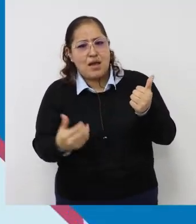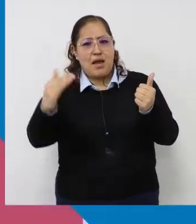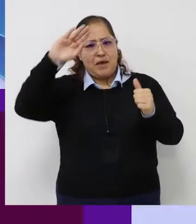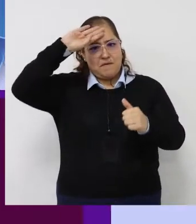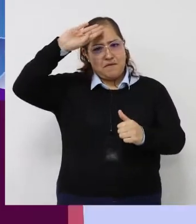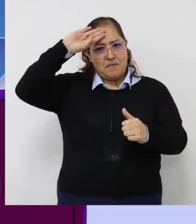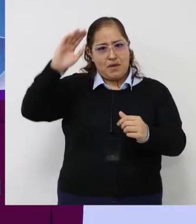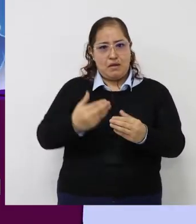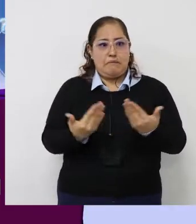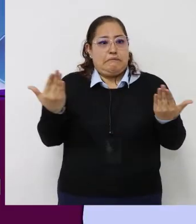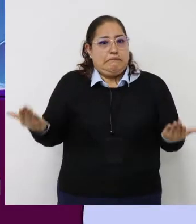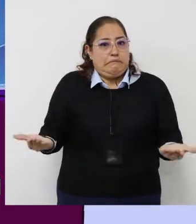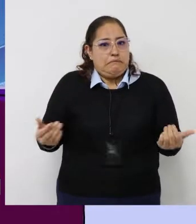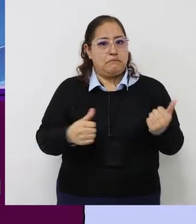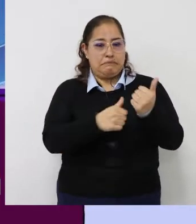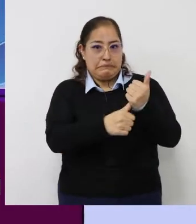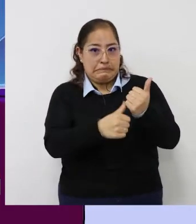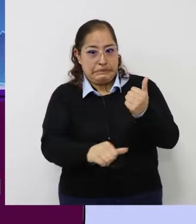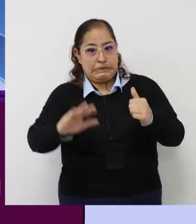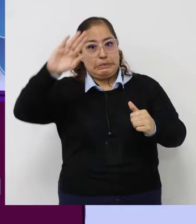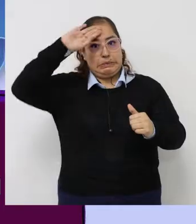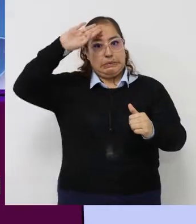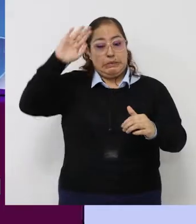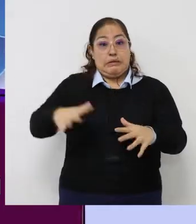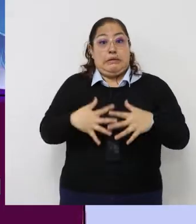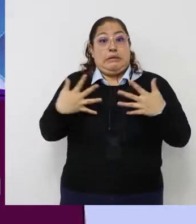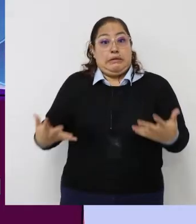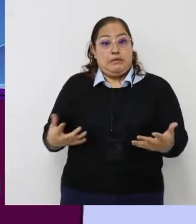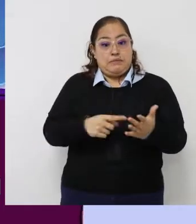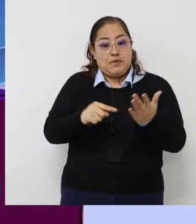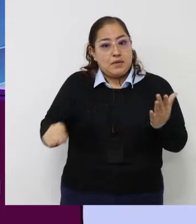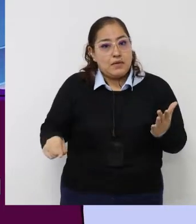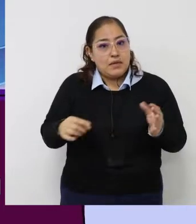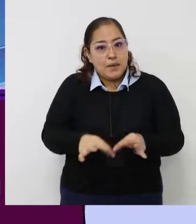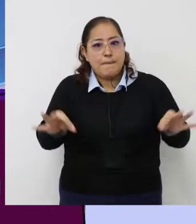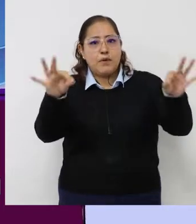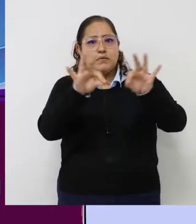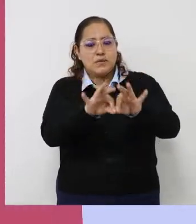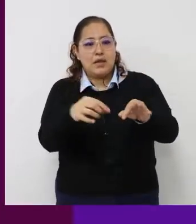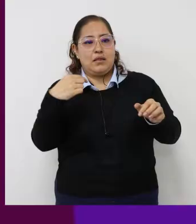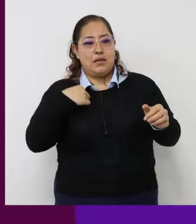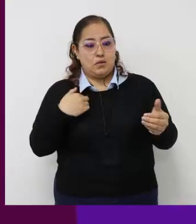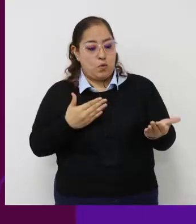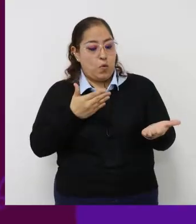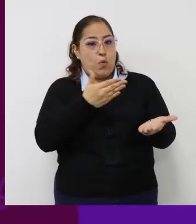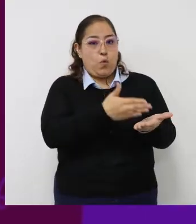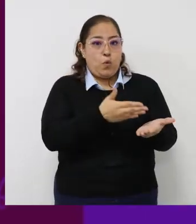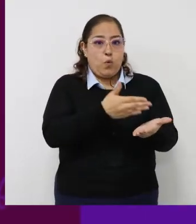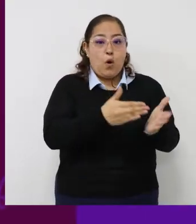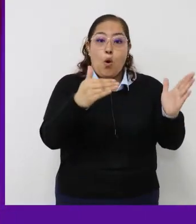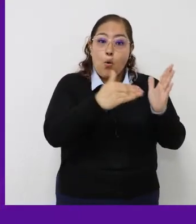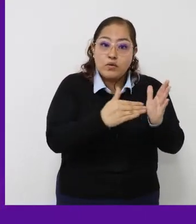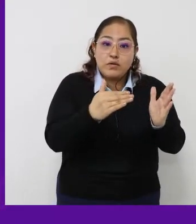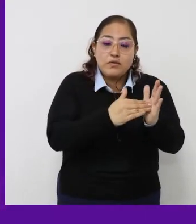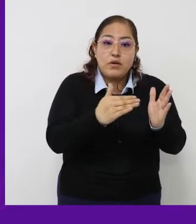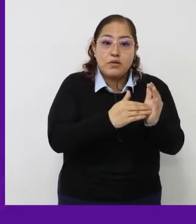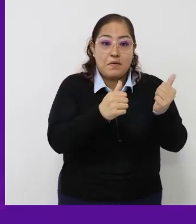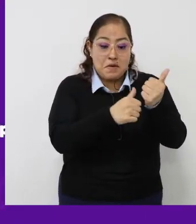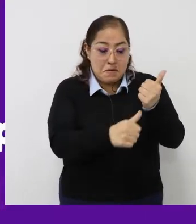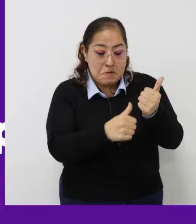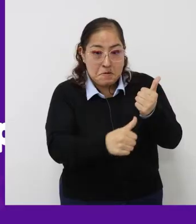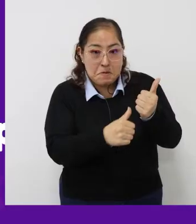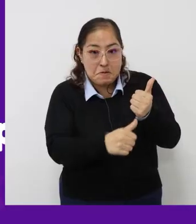Es el aumento en la frecuencia de las deposiciones, que pueden ser líquidas o semilíquidas. Y puede ocurrir por...